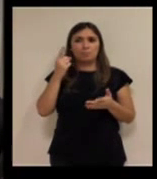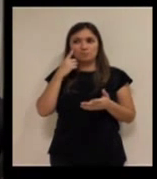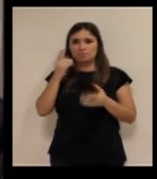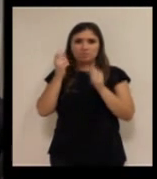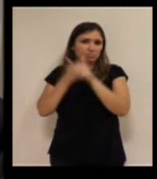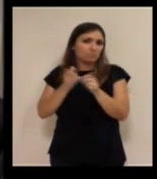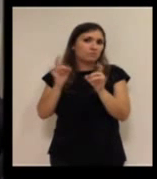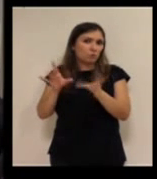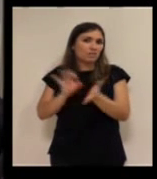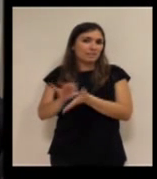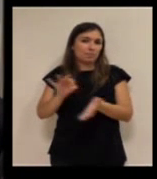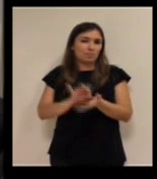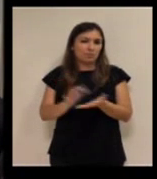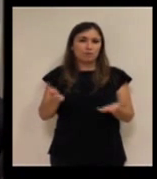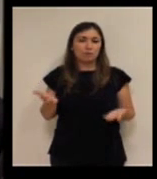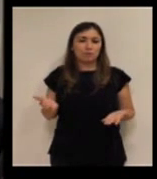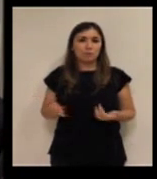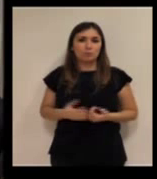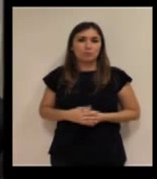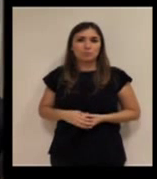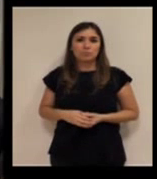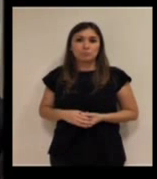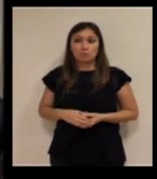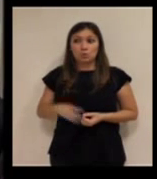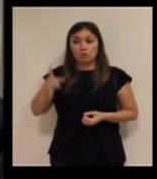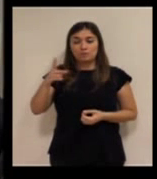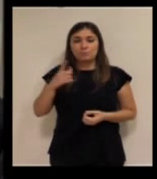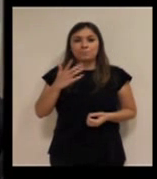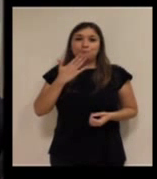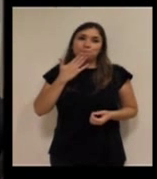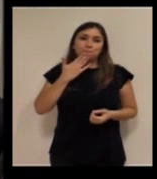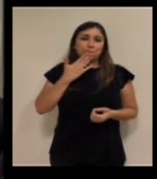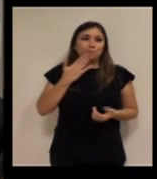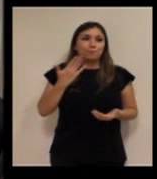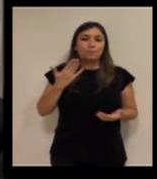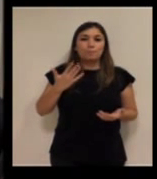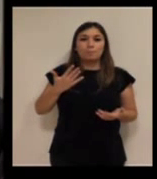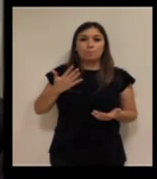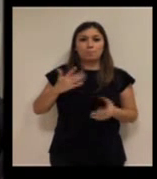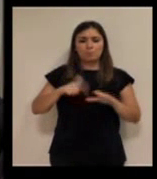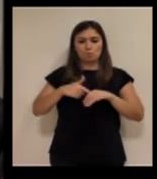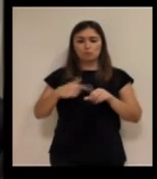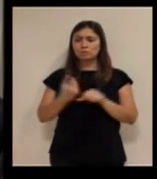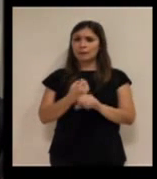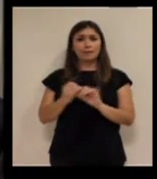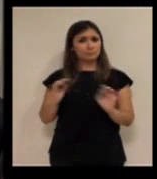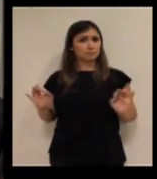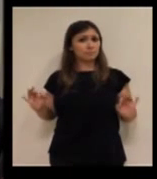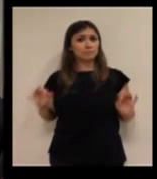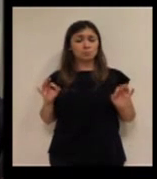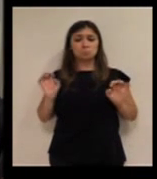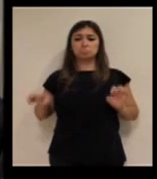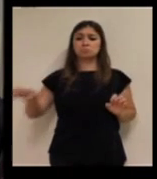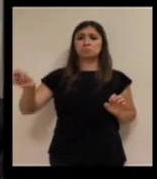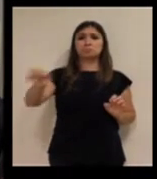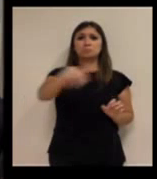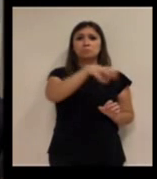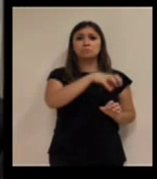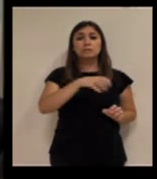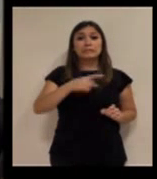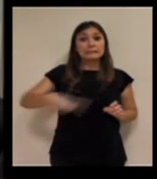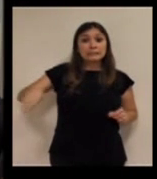trabajar también en esa línea porque no deja de ser un espacio donde hay unos puestos de trabajo